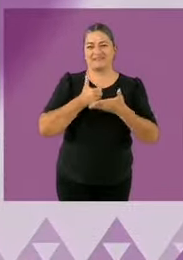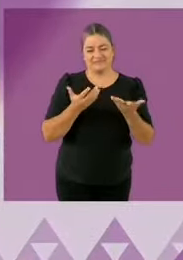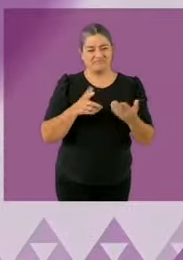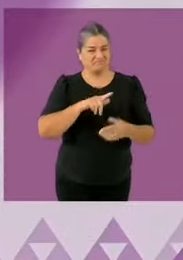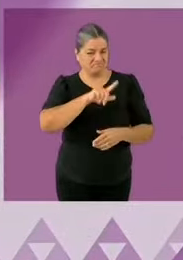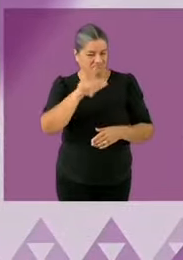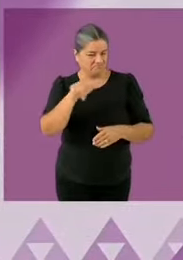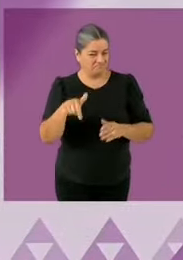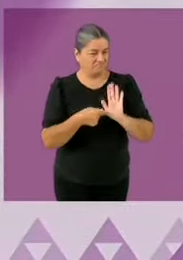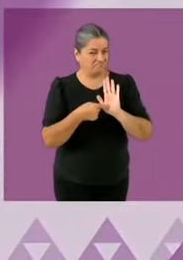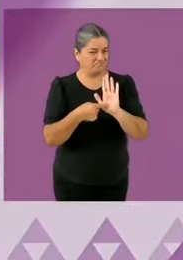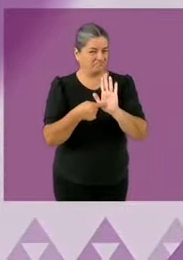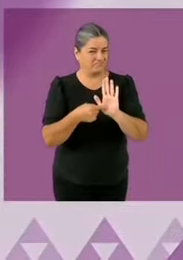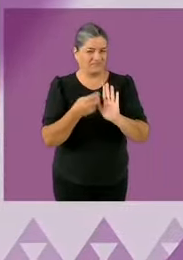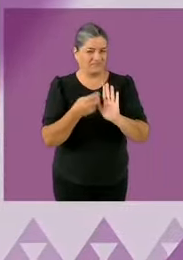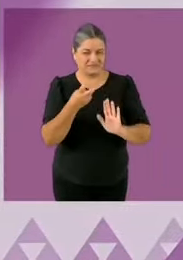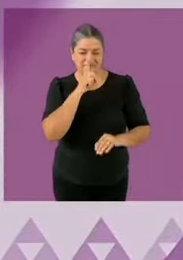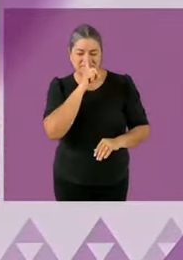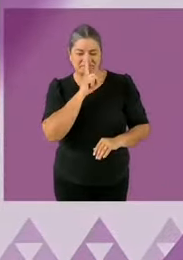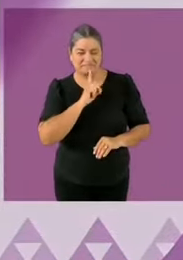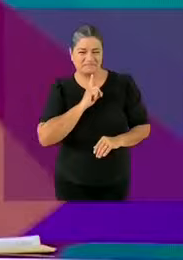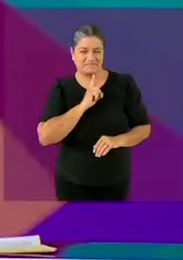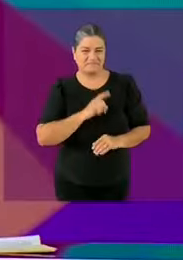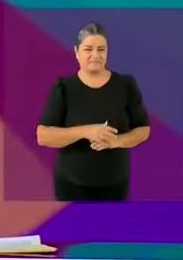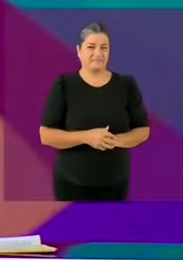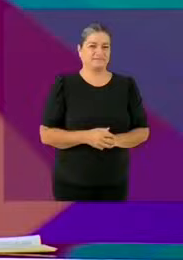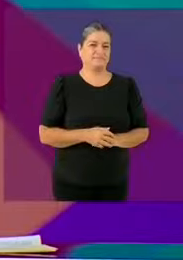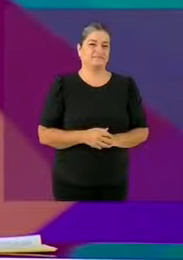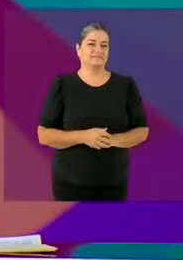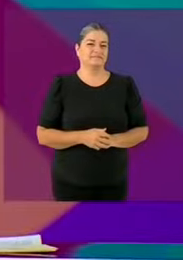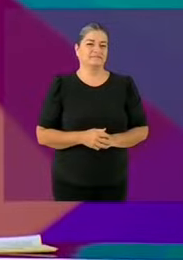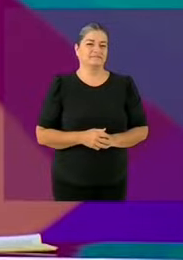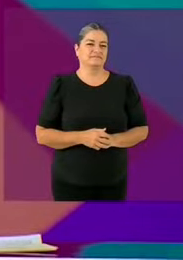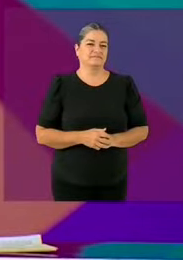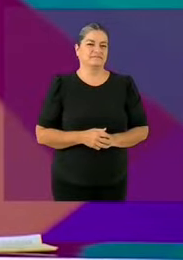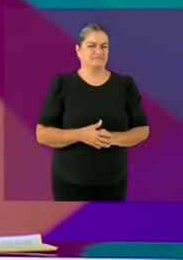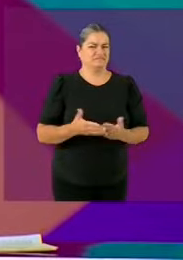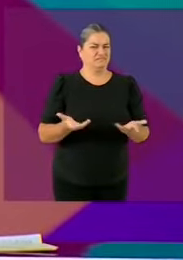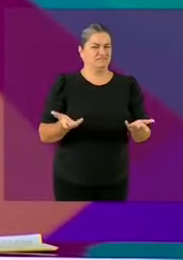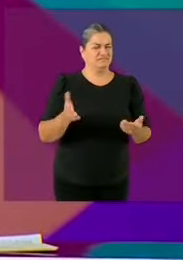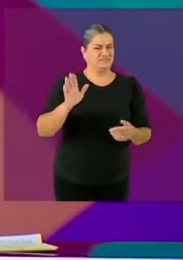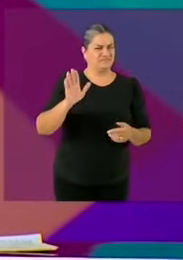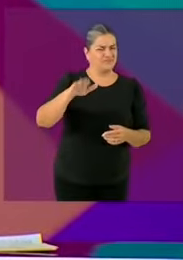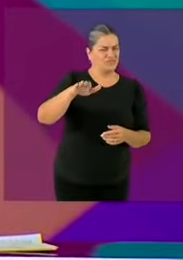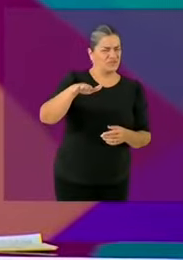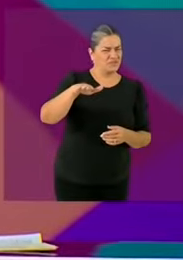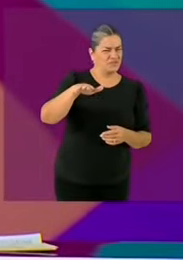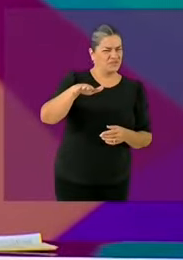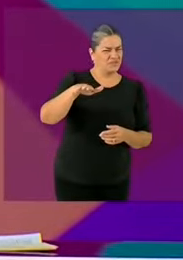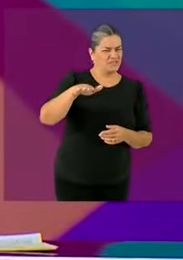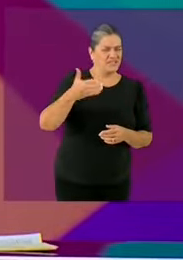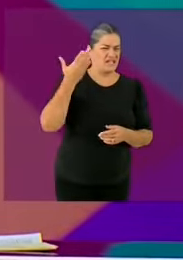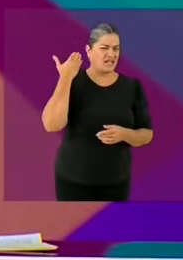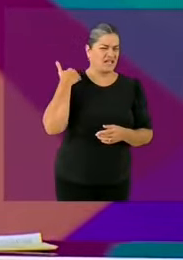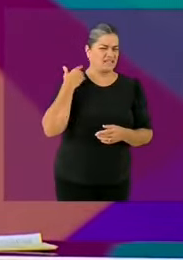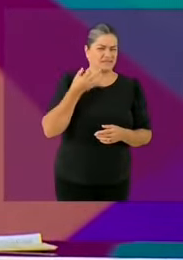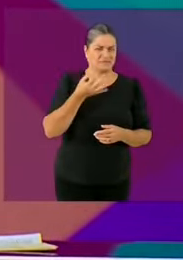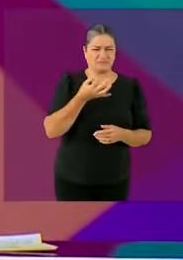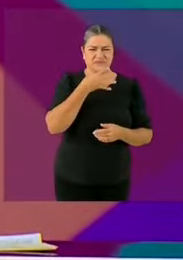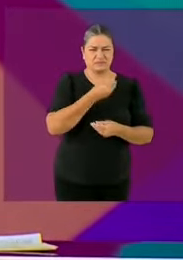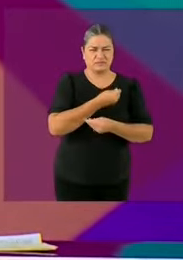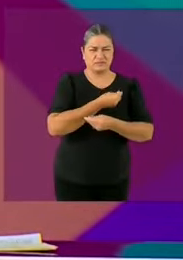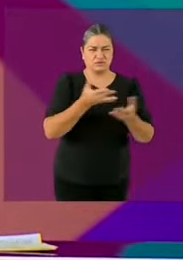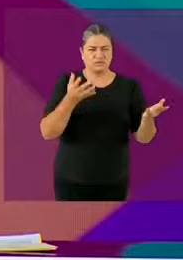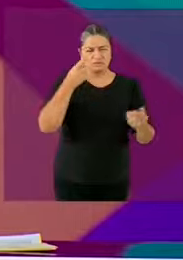Pues pregúntale, no me contestó por qué le dieron ivermectina, que es un medicamento para piojos, cuando no estaba aprobado. La